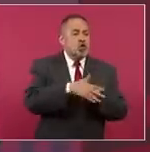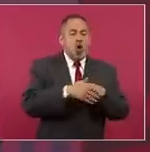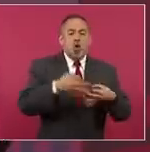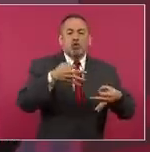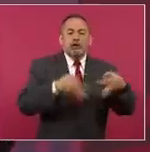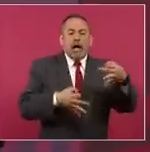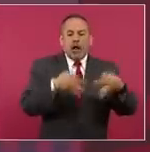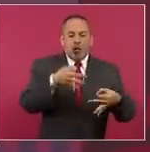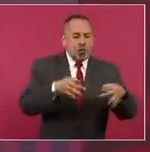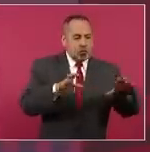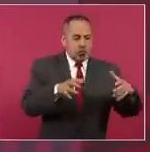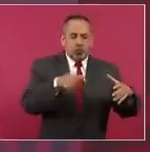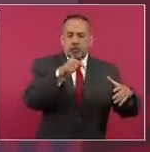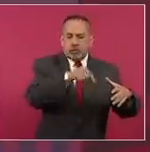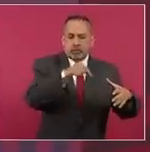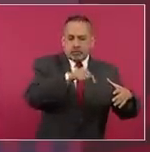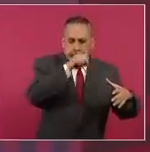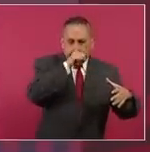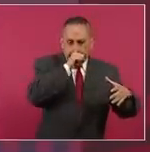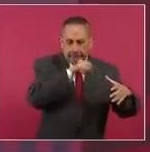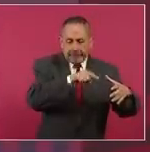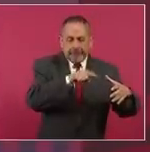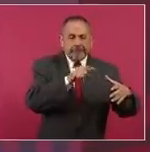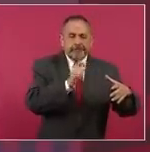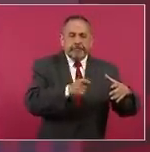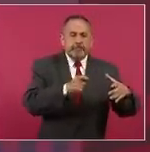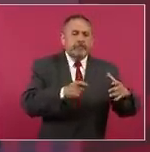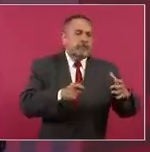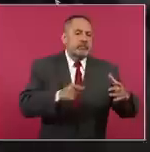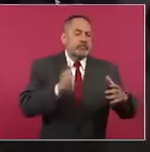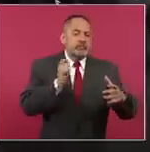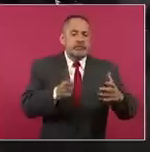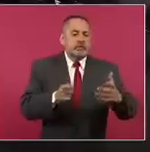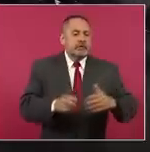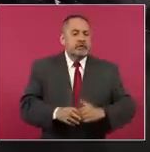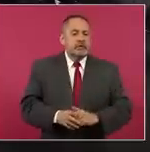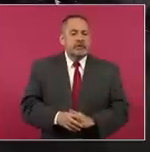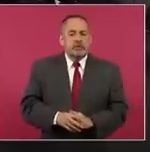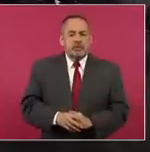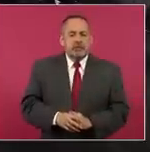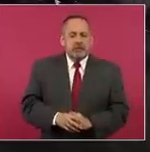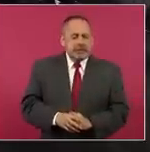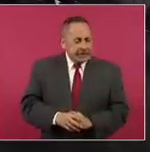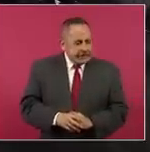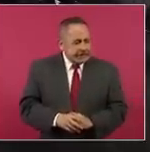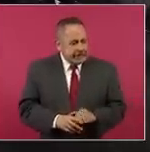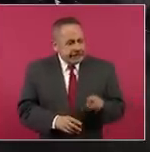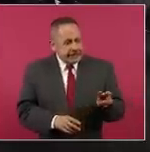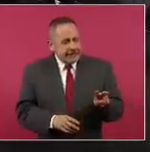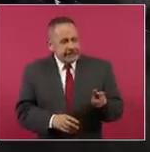pues habla de una descomposición